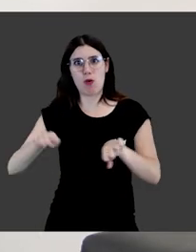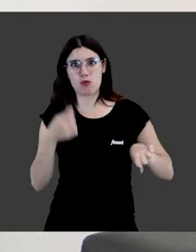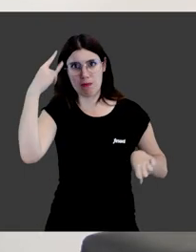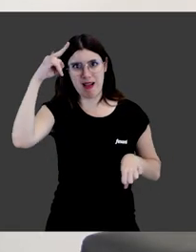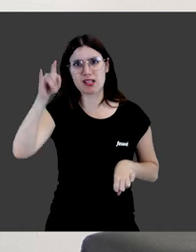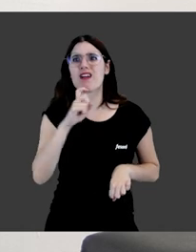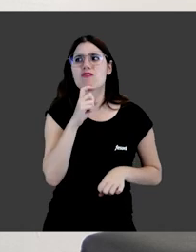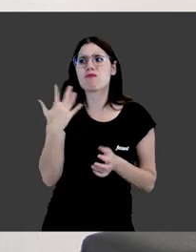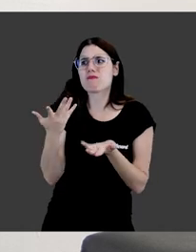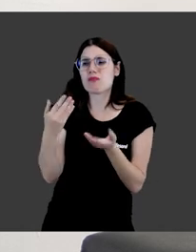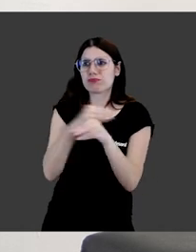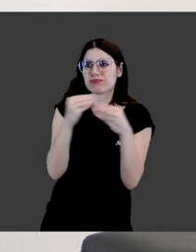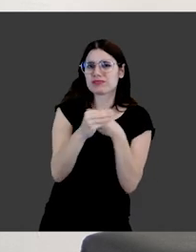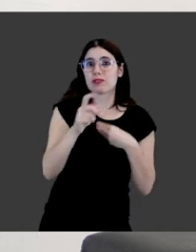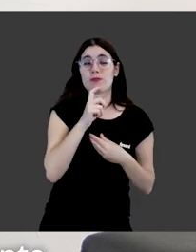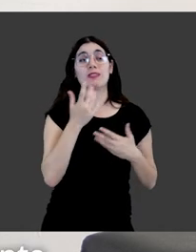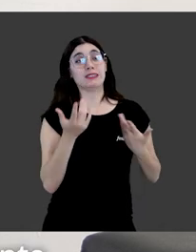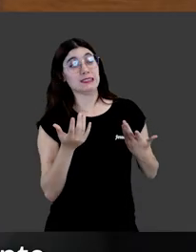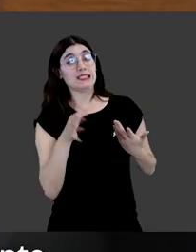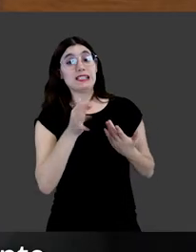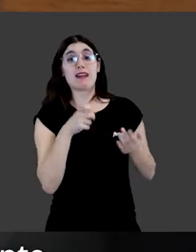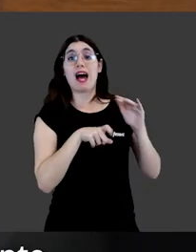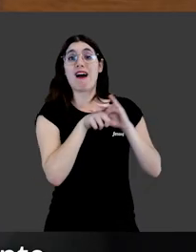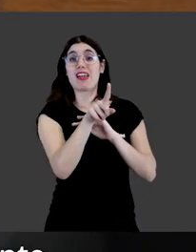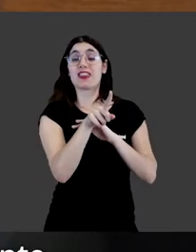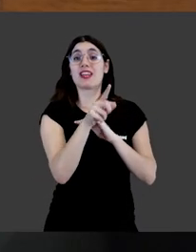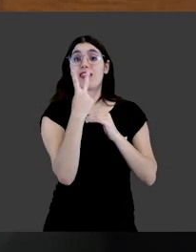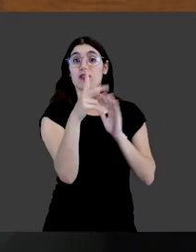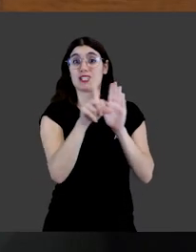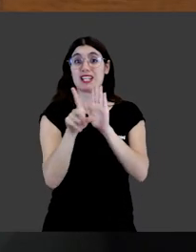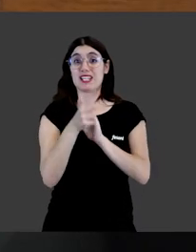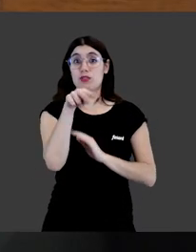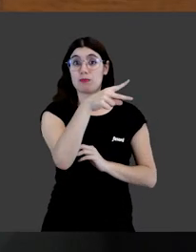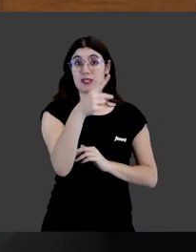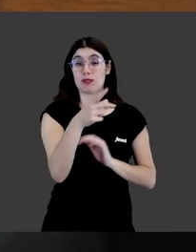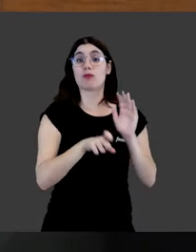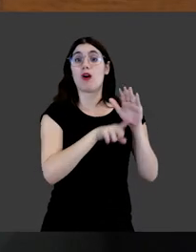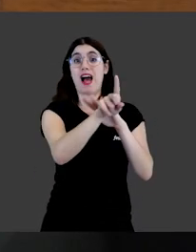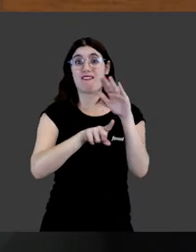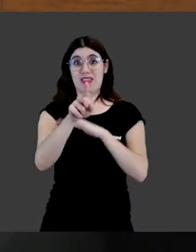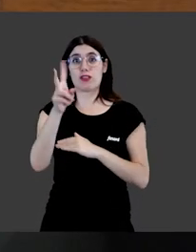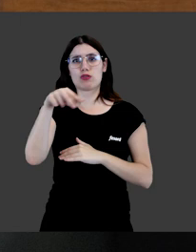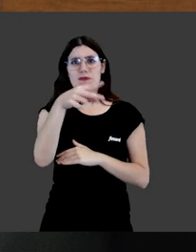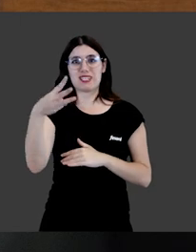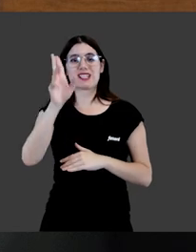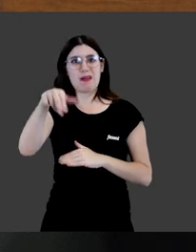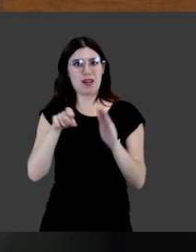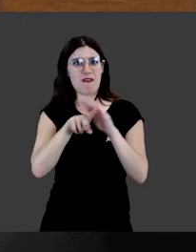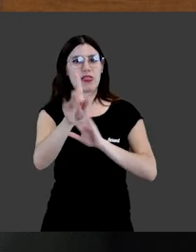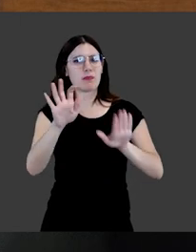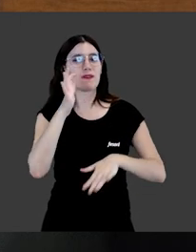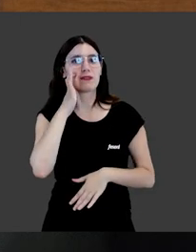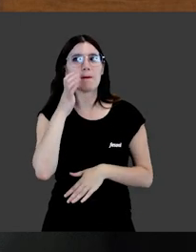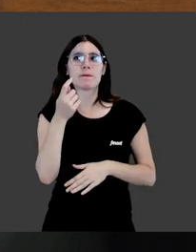tauromaquia, ¿cómo se explica esto? Pues la verdad es que ha habido un avance muy importante con estas dos leyes de 2021 y de 2023,